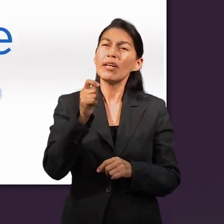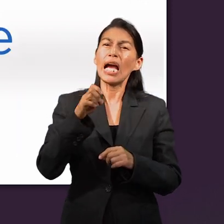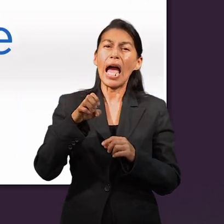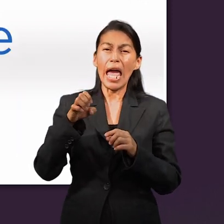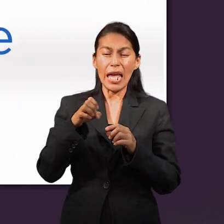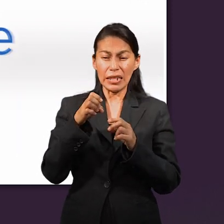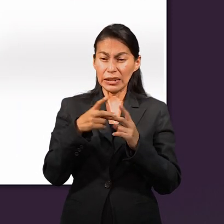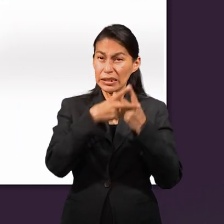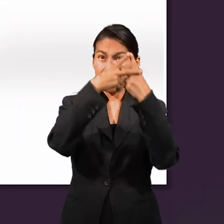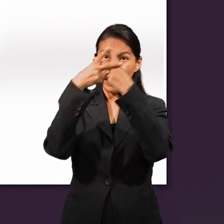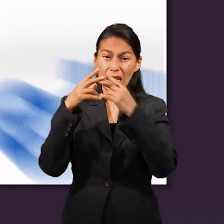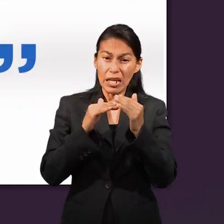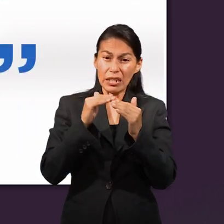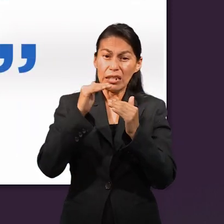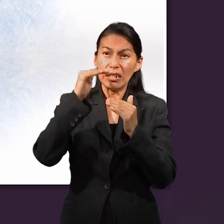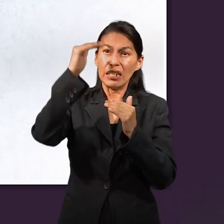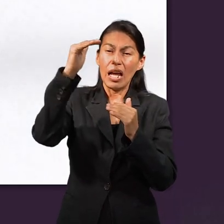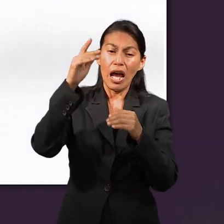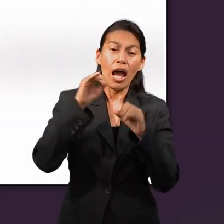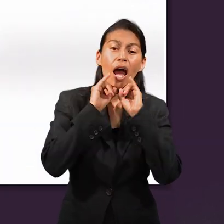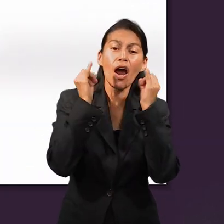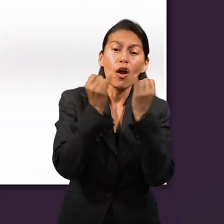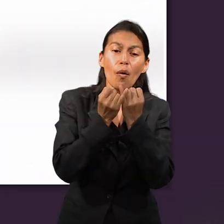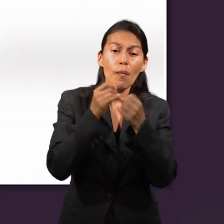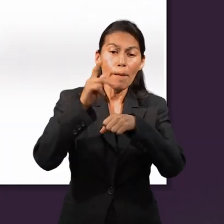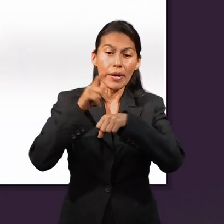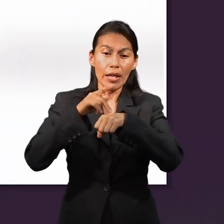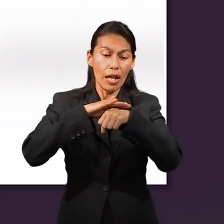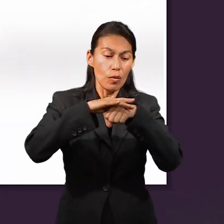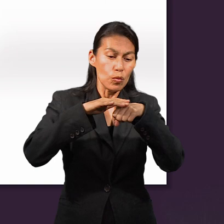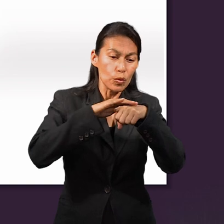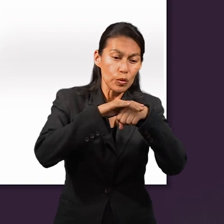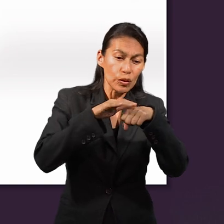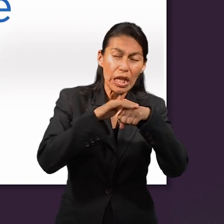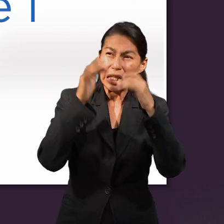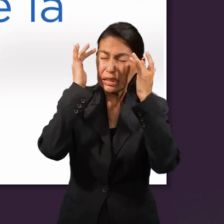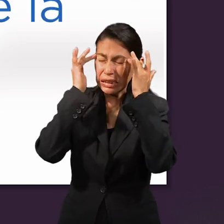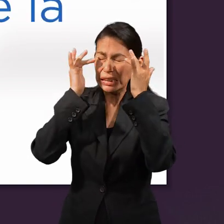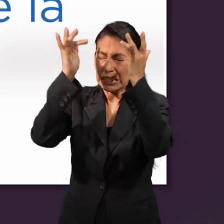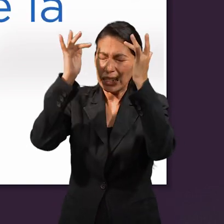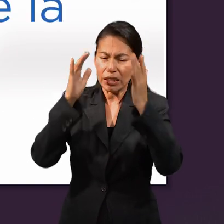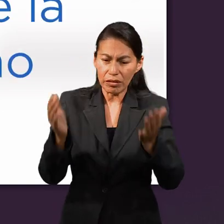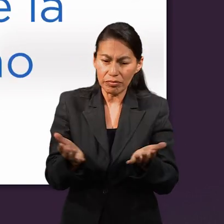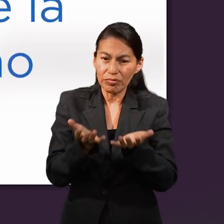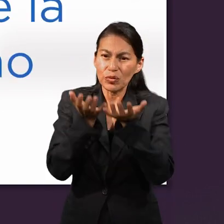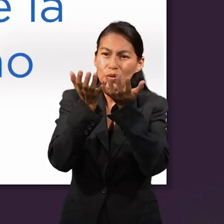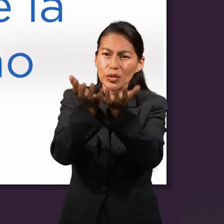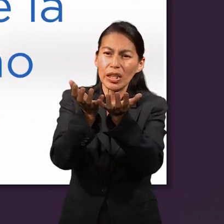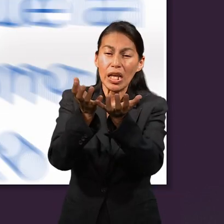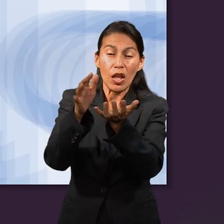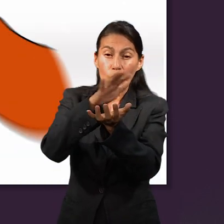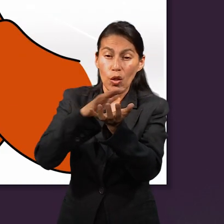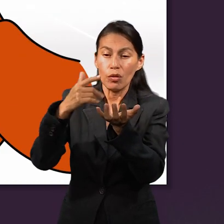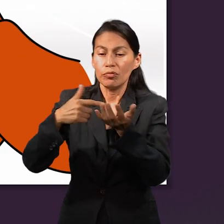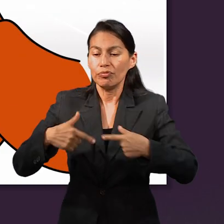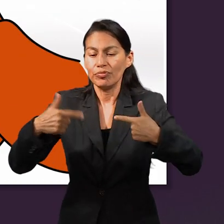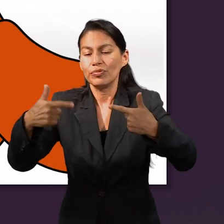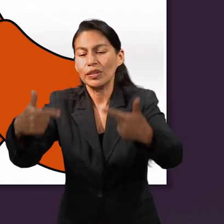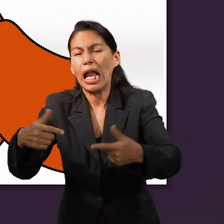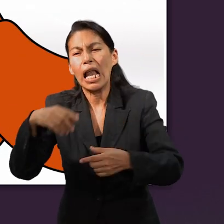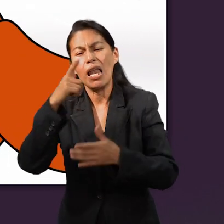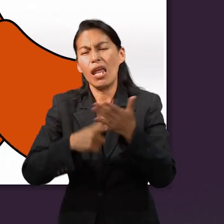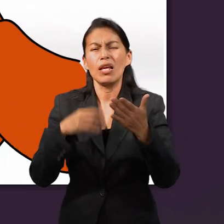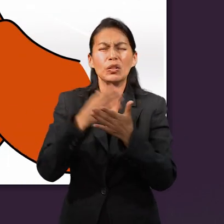se eleva y el Dios de pie. Jacob unge la piedra para representar que la consagró como un monumento y así